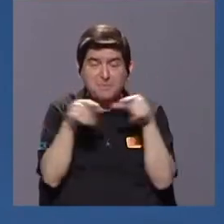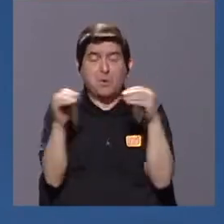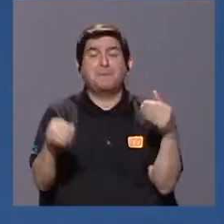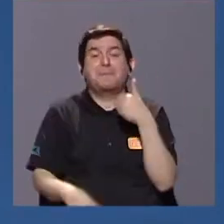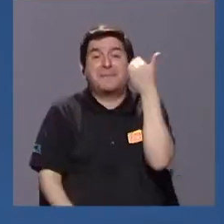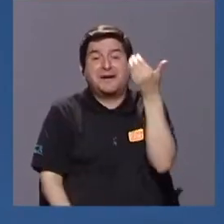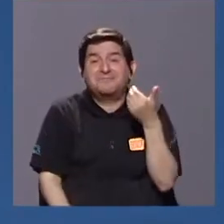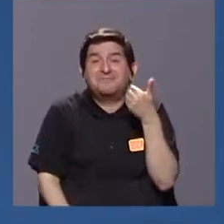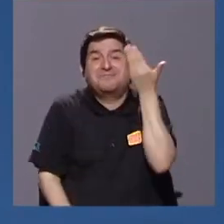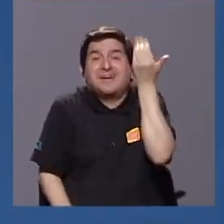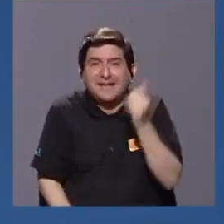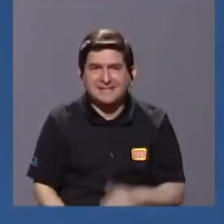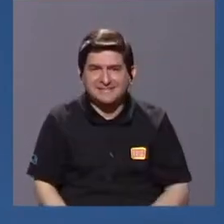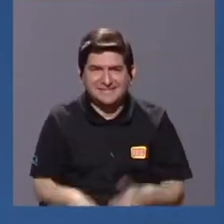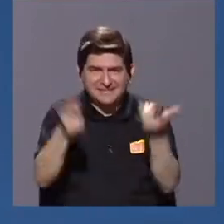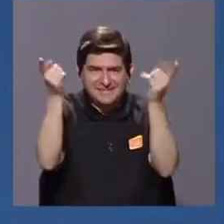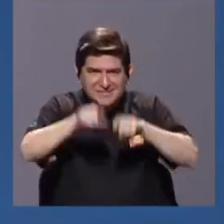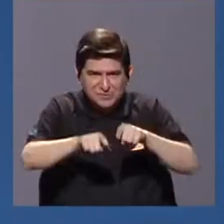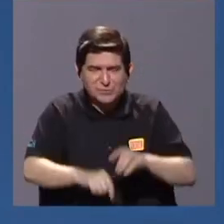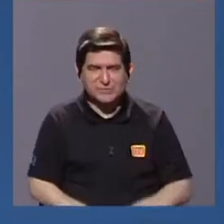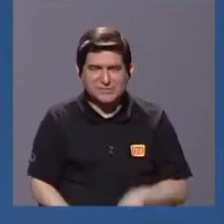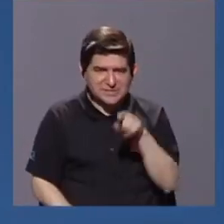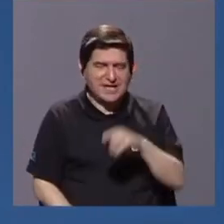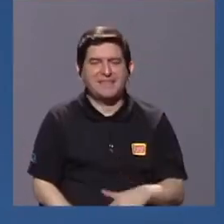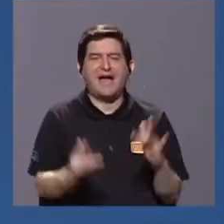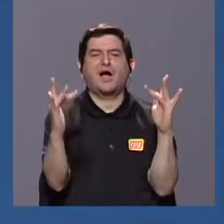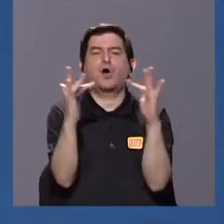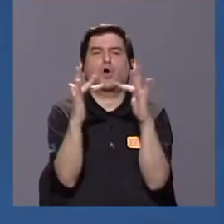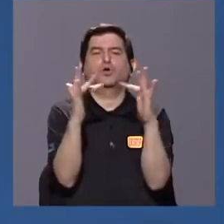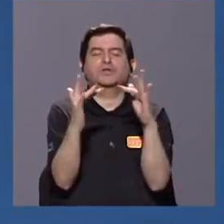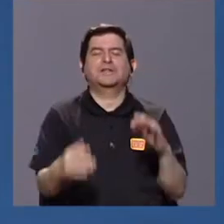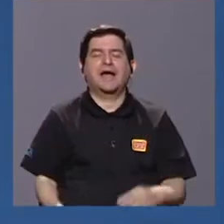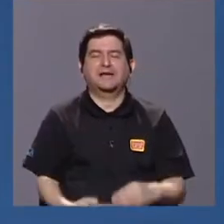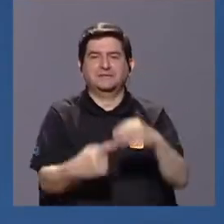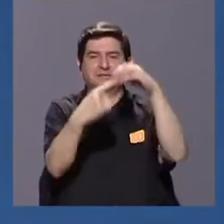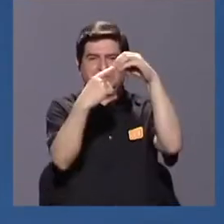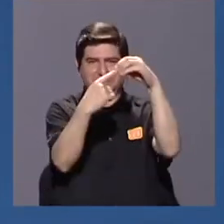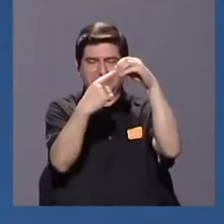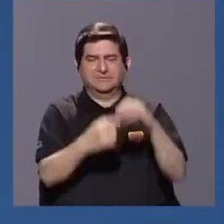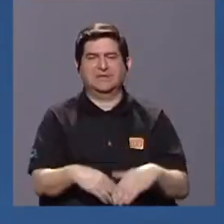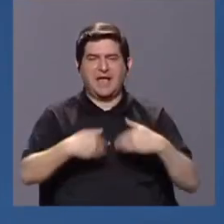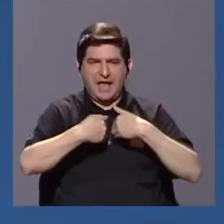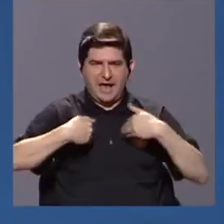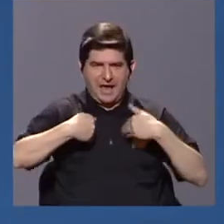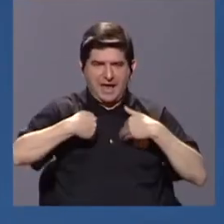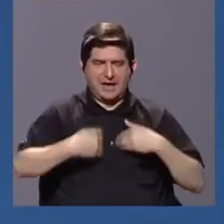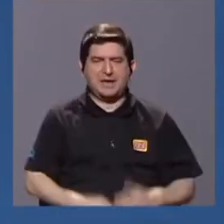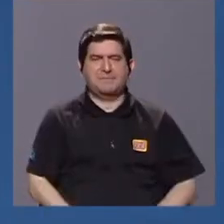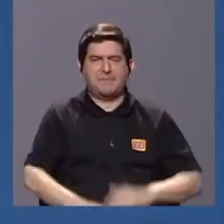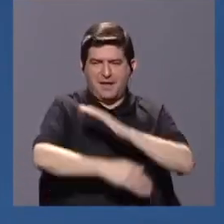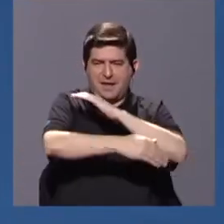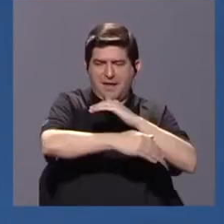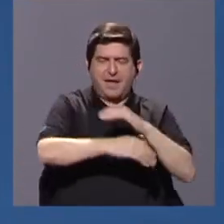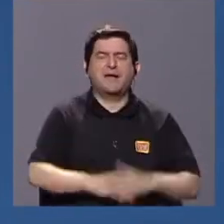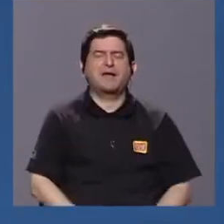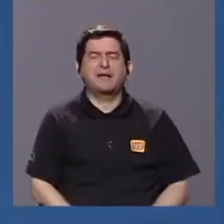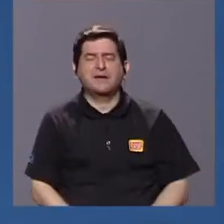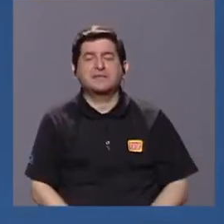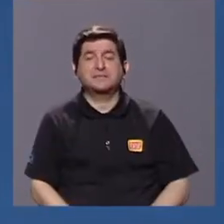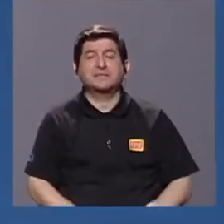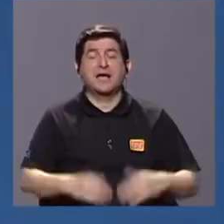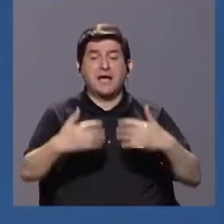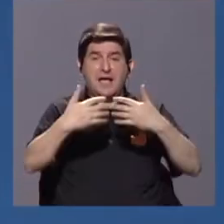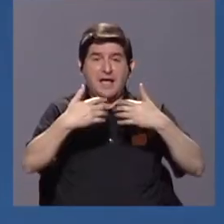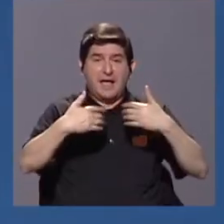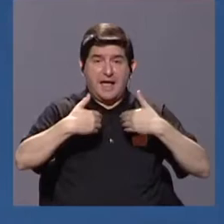propensos para que se dé la transmisión y contacto principalmente de animales domésticos silvestres y el ser humano de